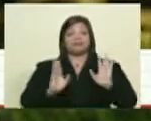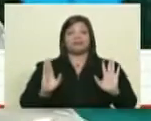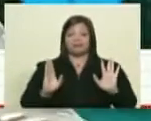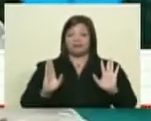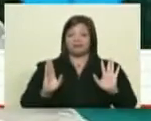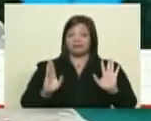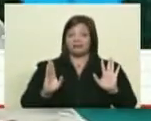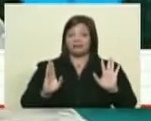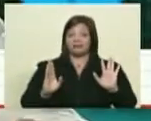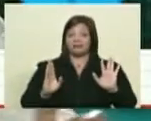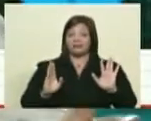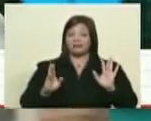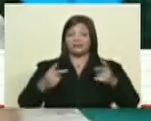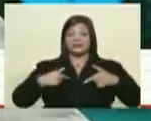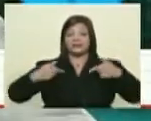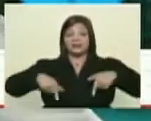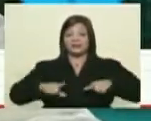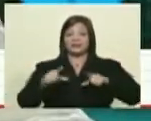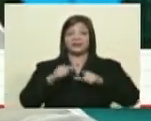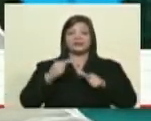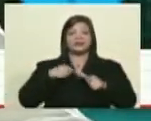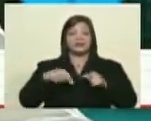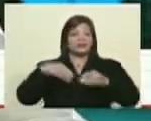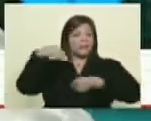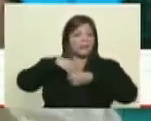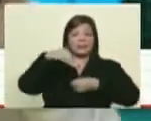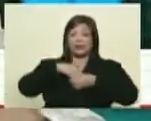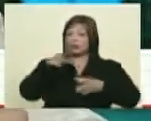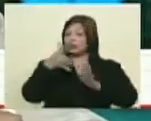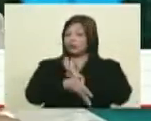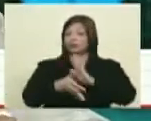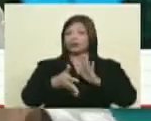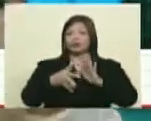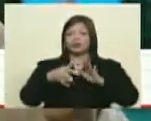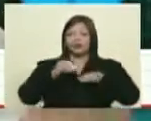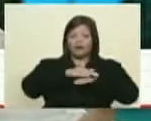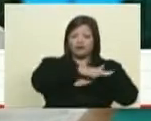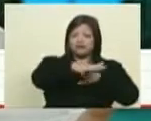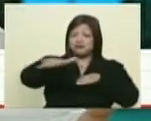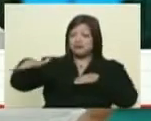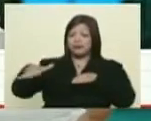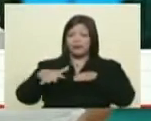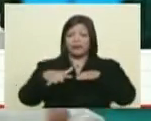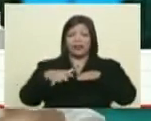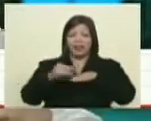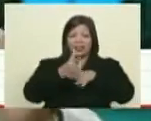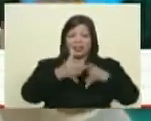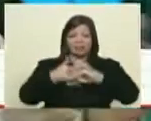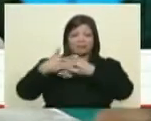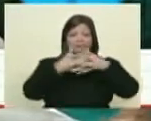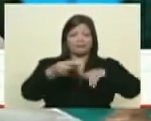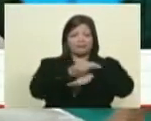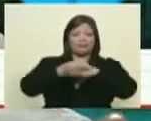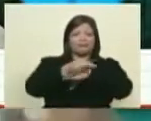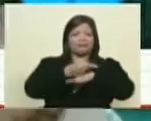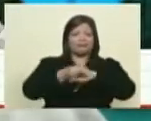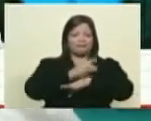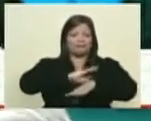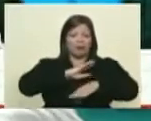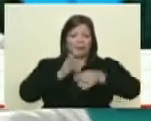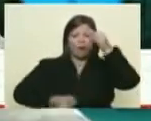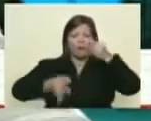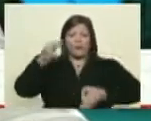Franquista, el único que le sobrevive a Franco, y que ahora, por ejemplo, está muy metido en todo lo que tiene que ver con filtraciones, esta vez del Departamento de Estado, del Departamento de